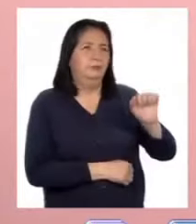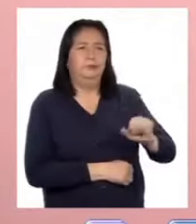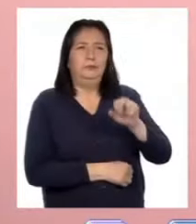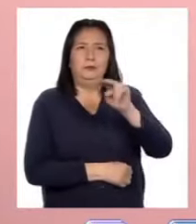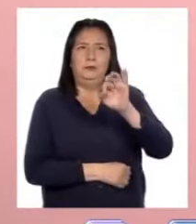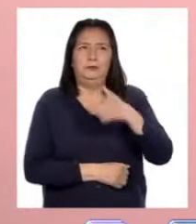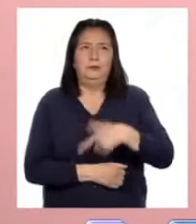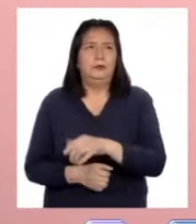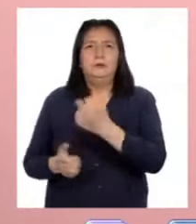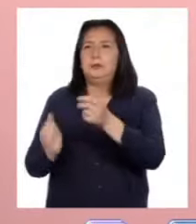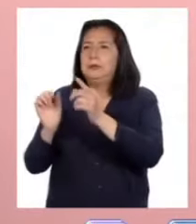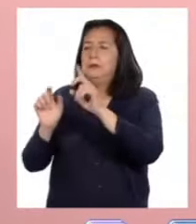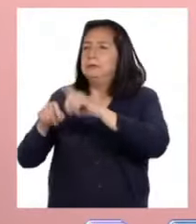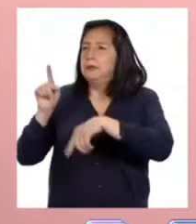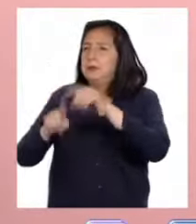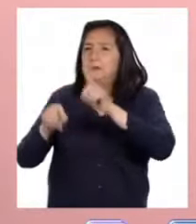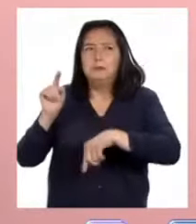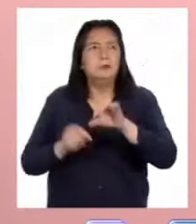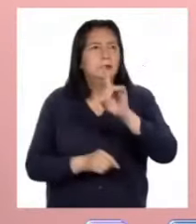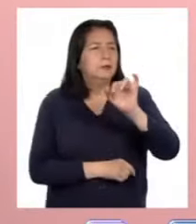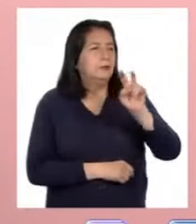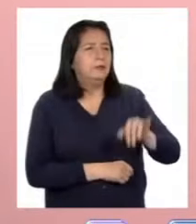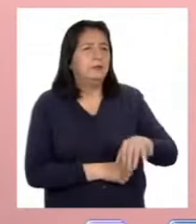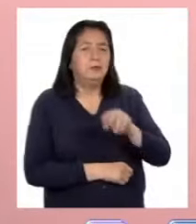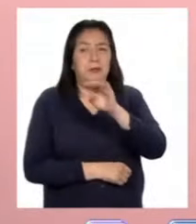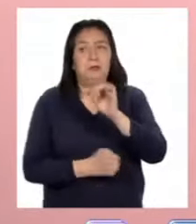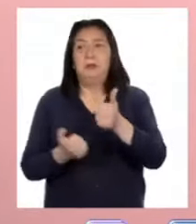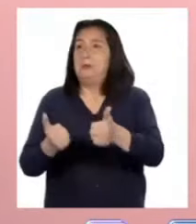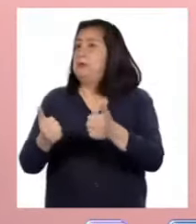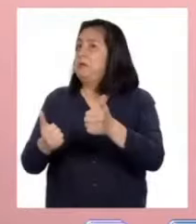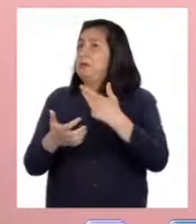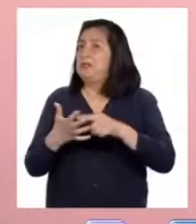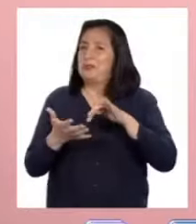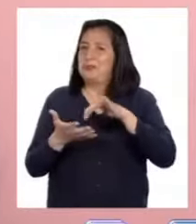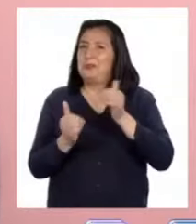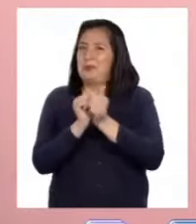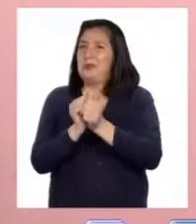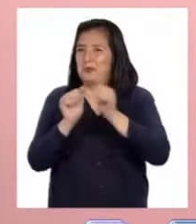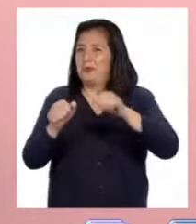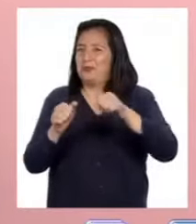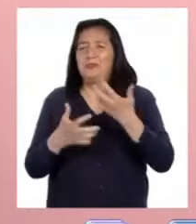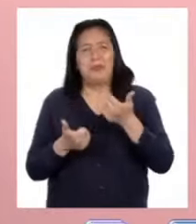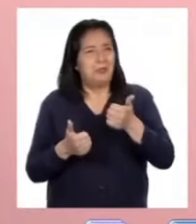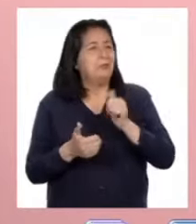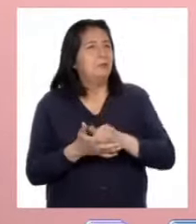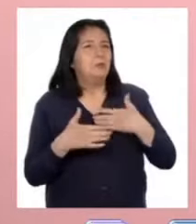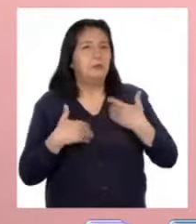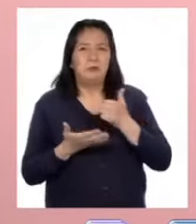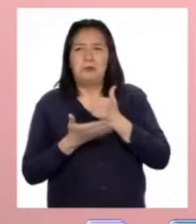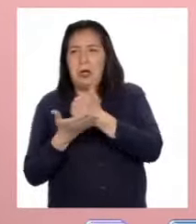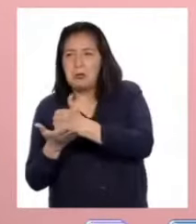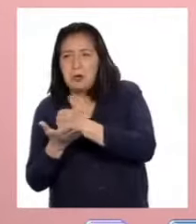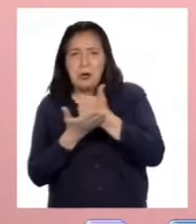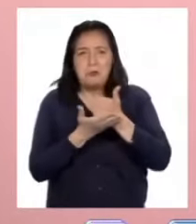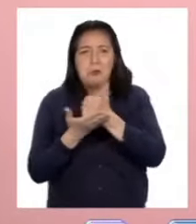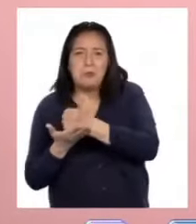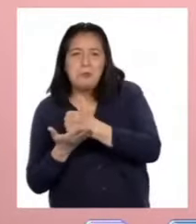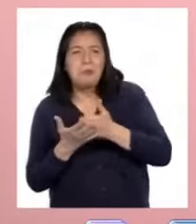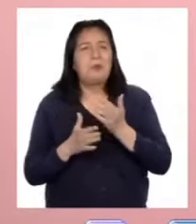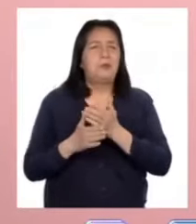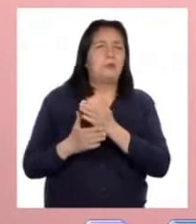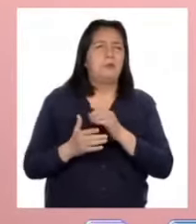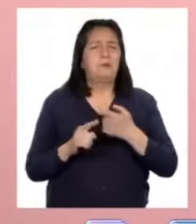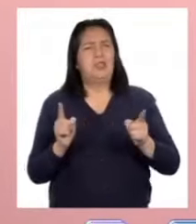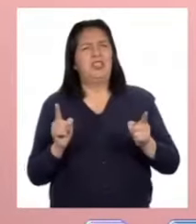David y Milagros. Es muy útil y chévere que estudiamos juntos porque así podemos ayudarnos entre nosotros.